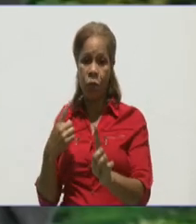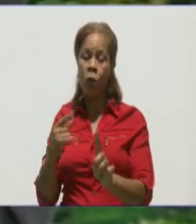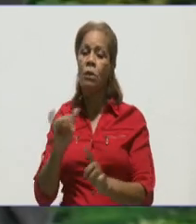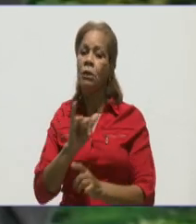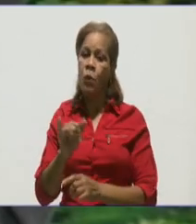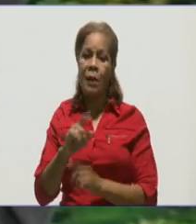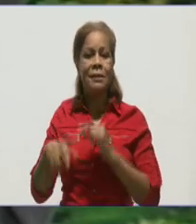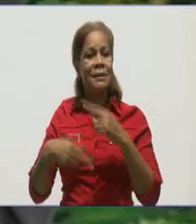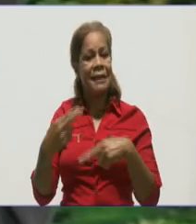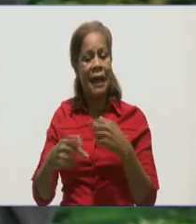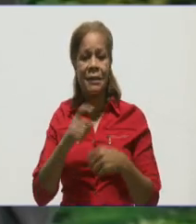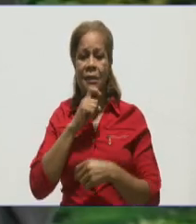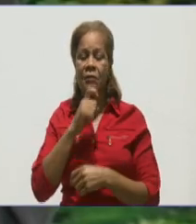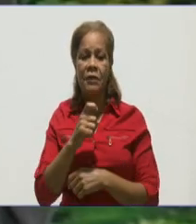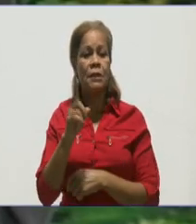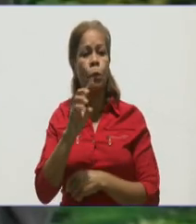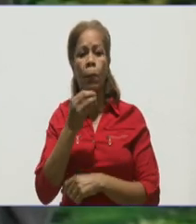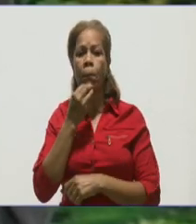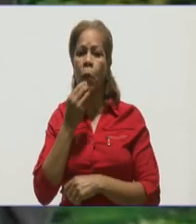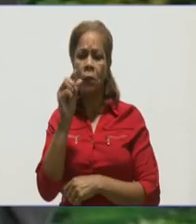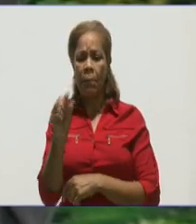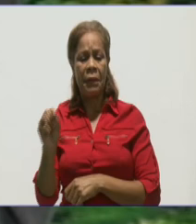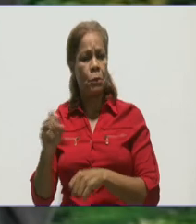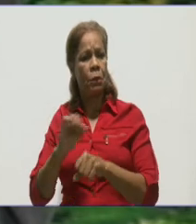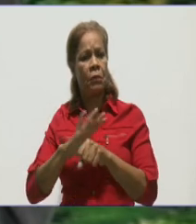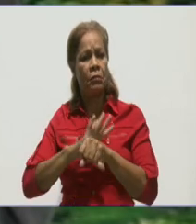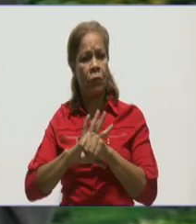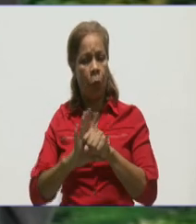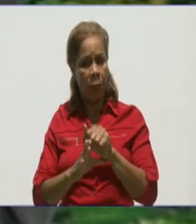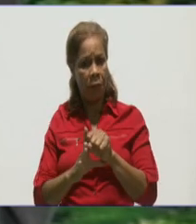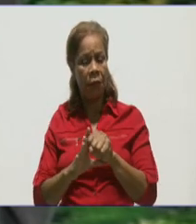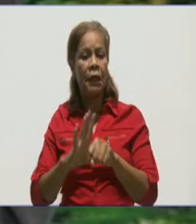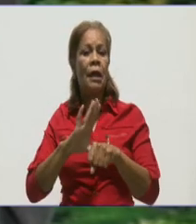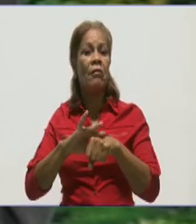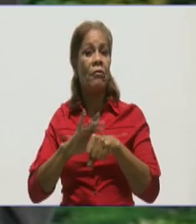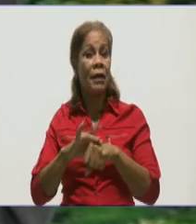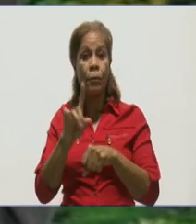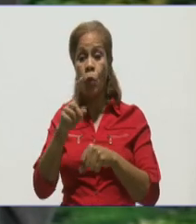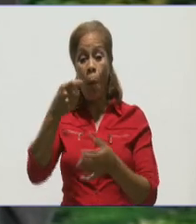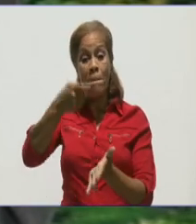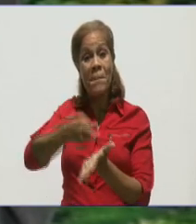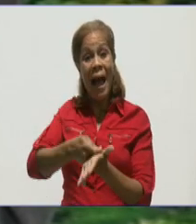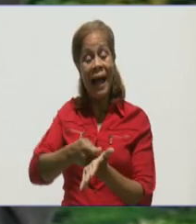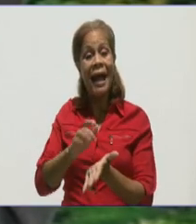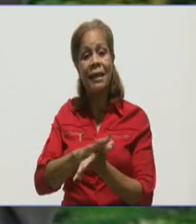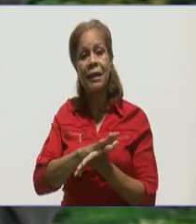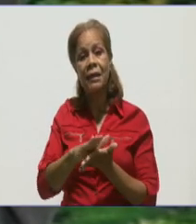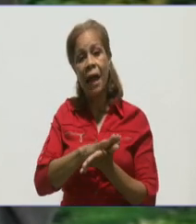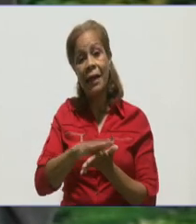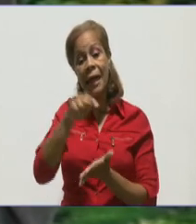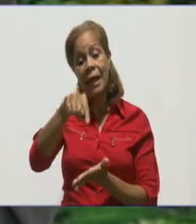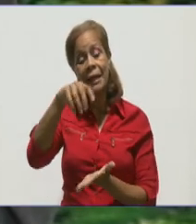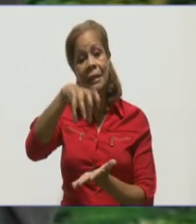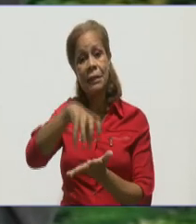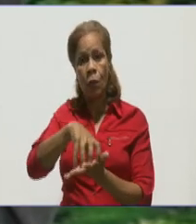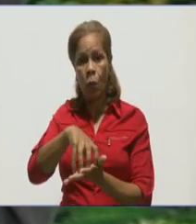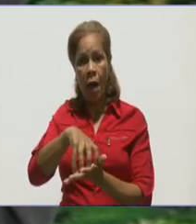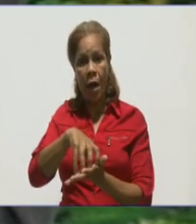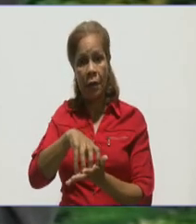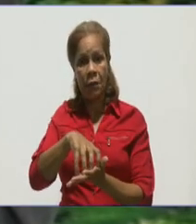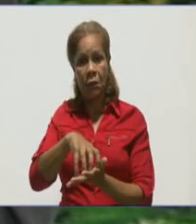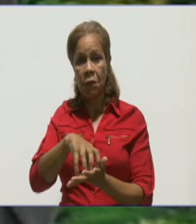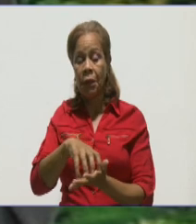del exterior, sea nacional, no tiene que pagar ni un centavo, ni por la atención que